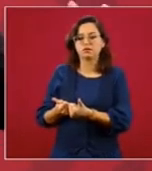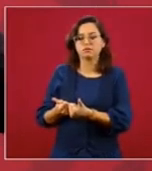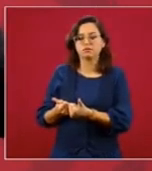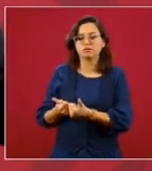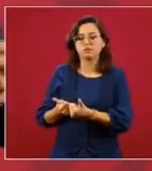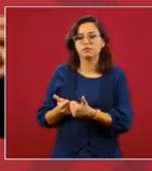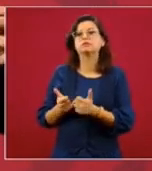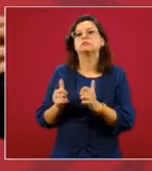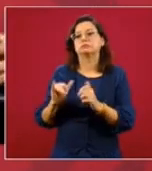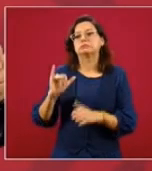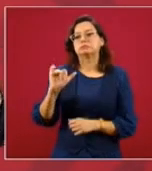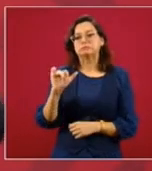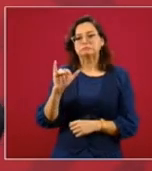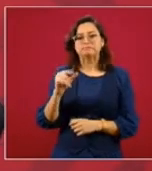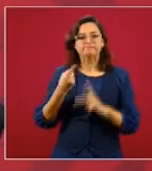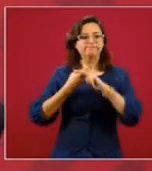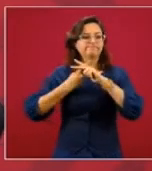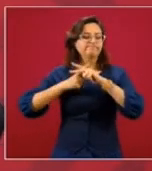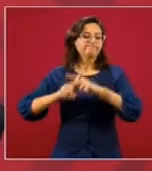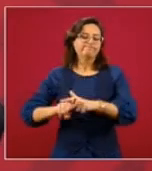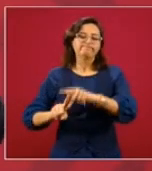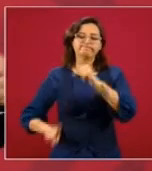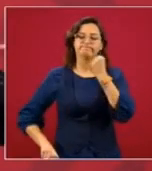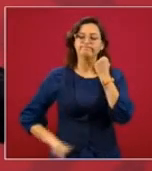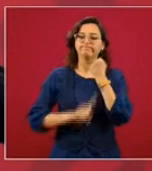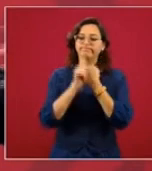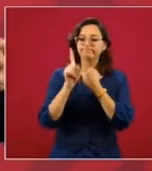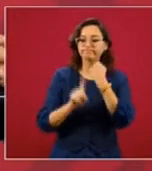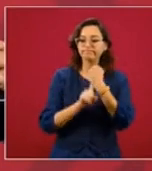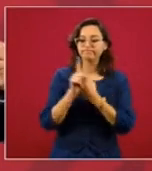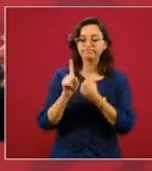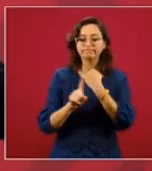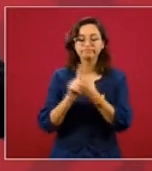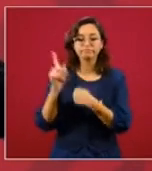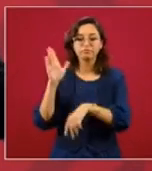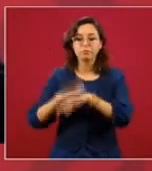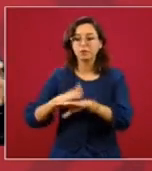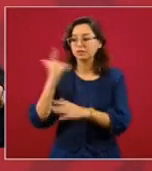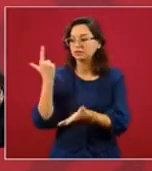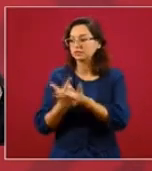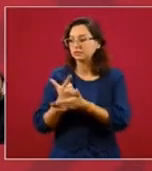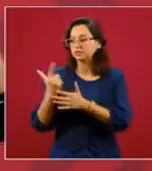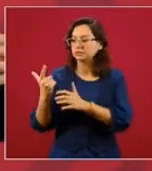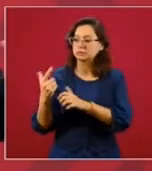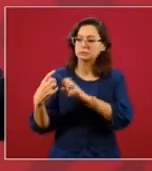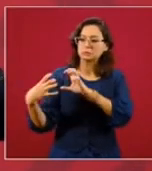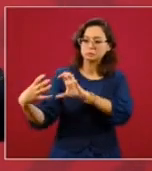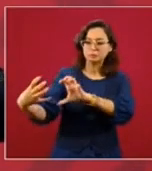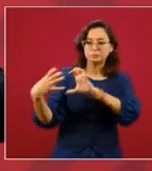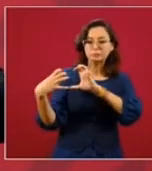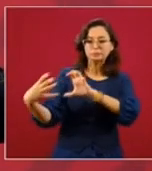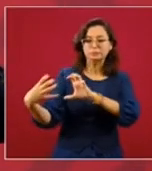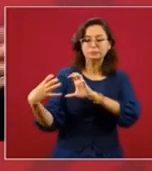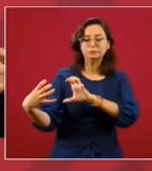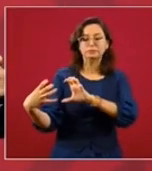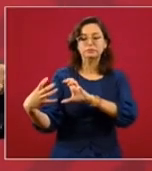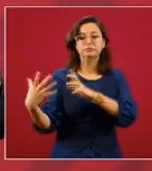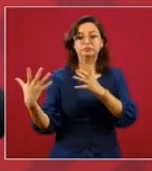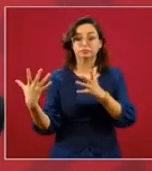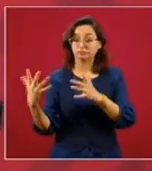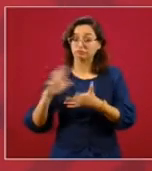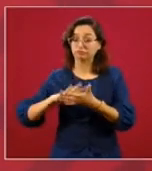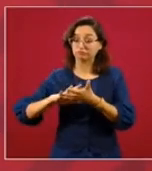se provoque agravios, confrontación y